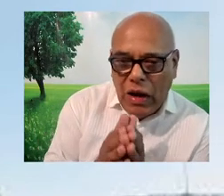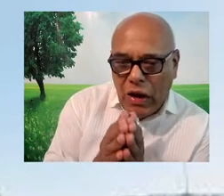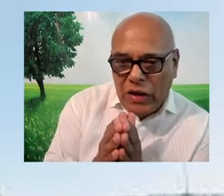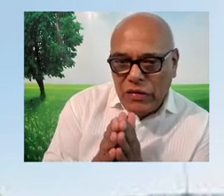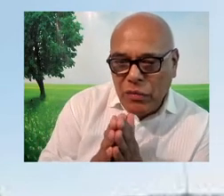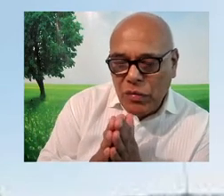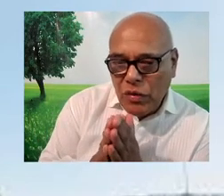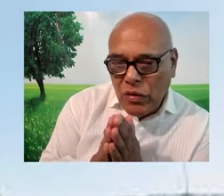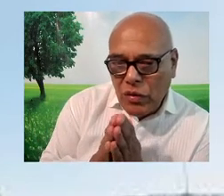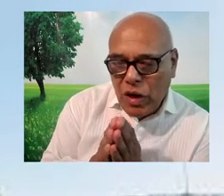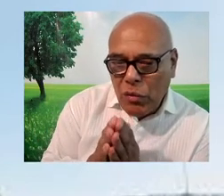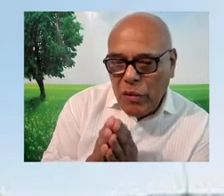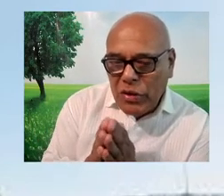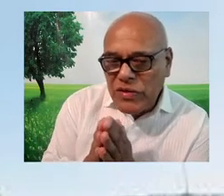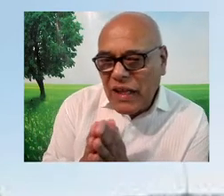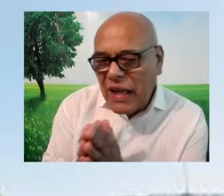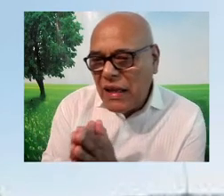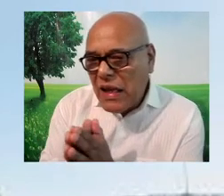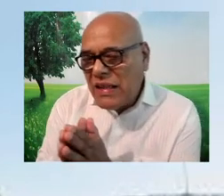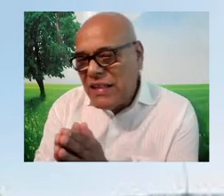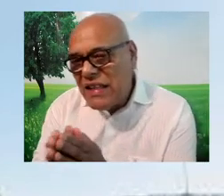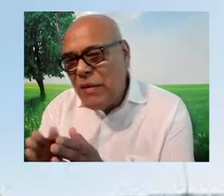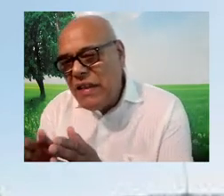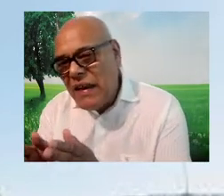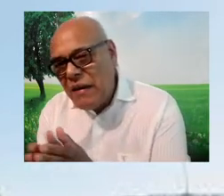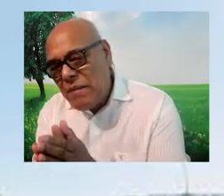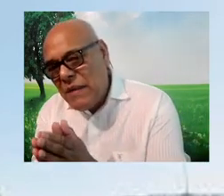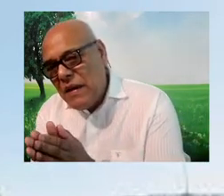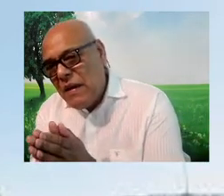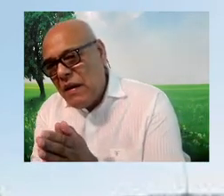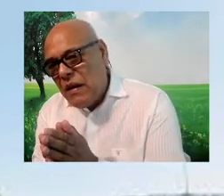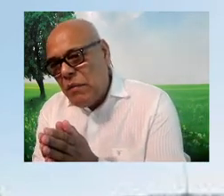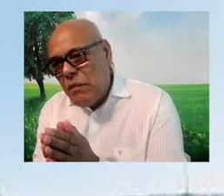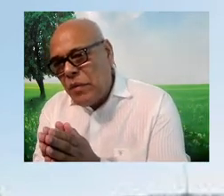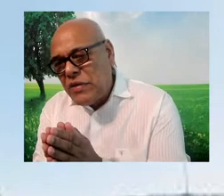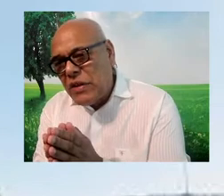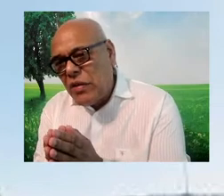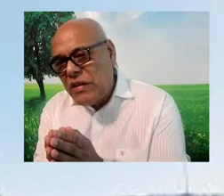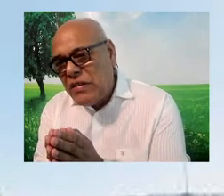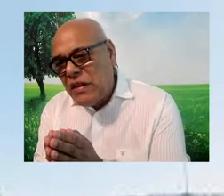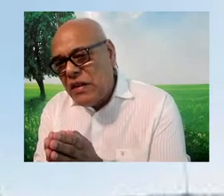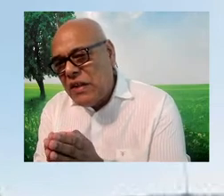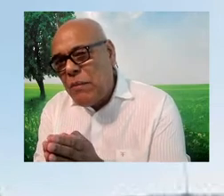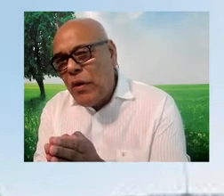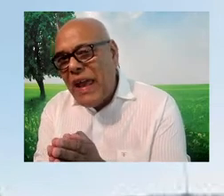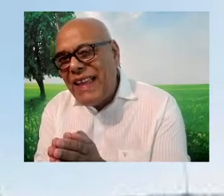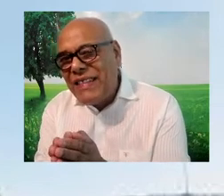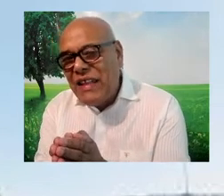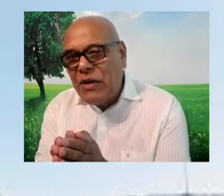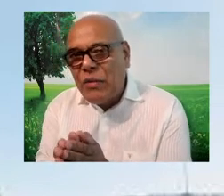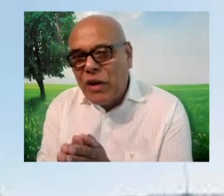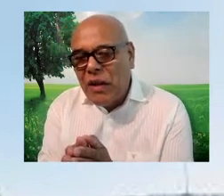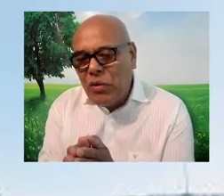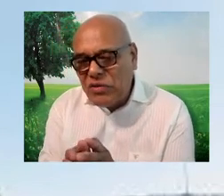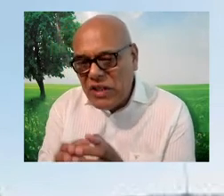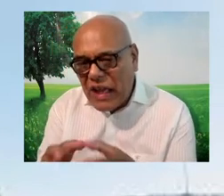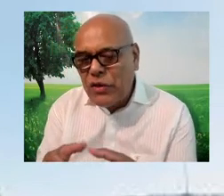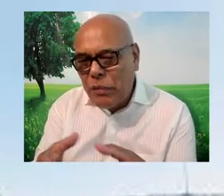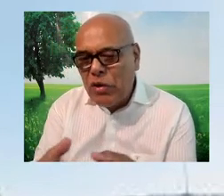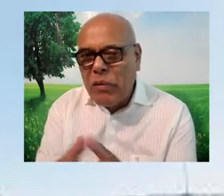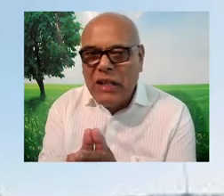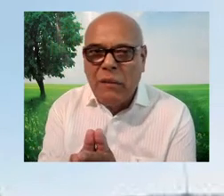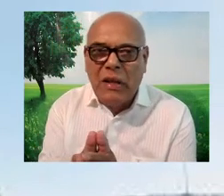el movimiento sindical se divida por sectores de tipo étnico. Por ejemplo,